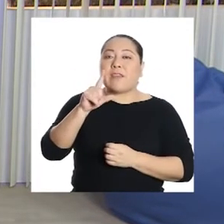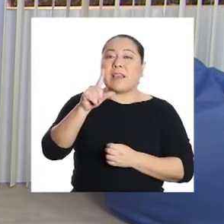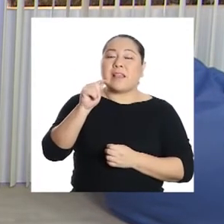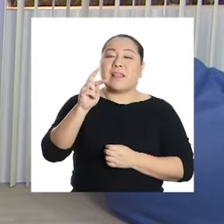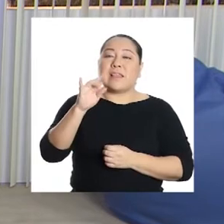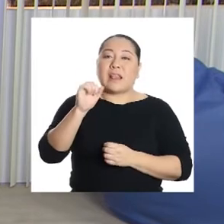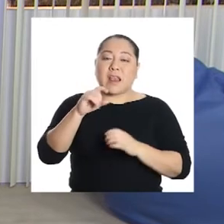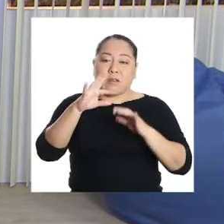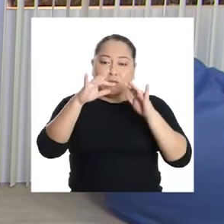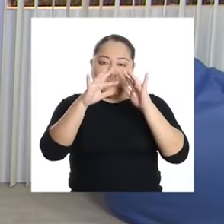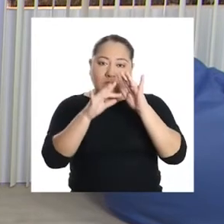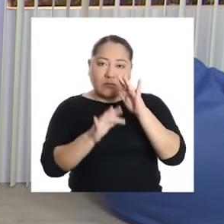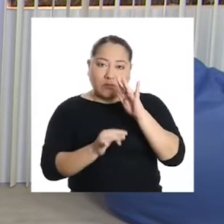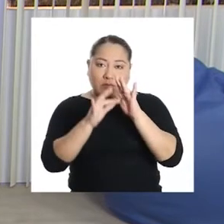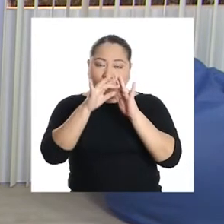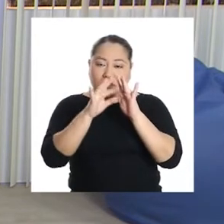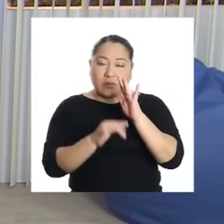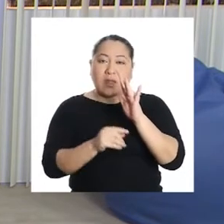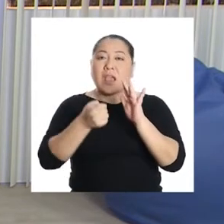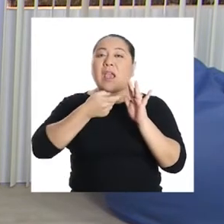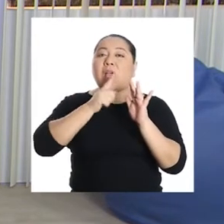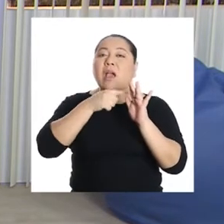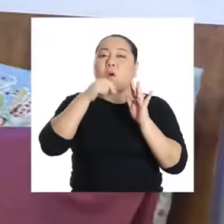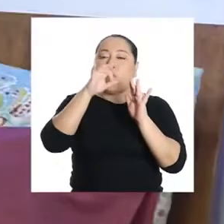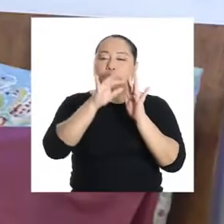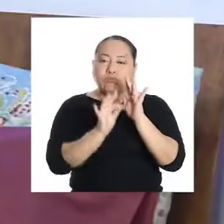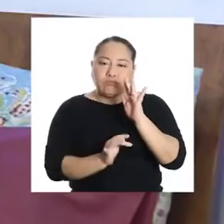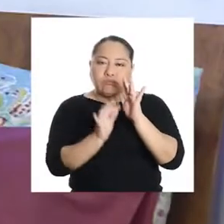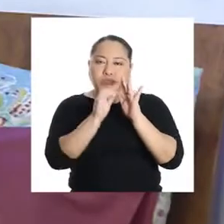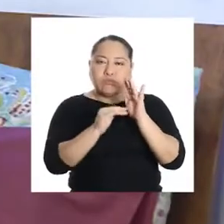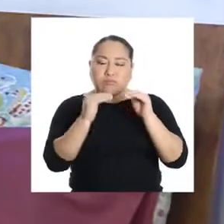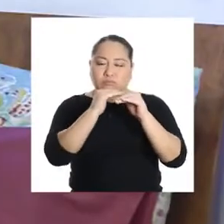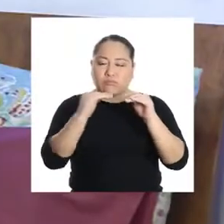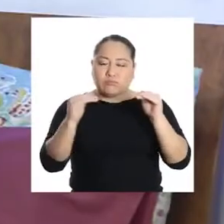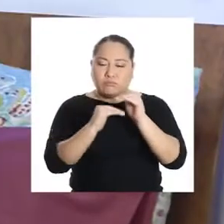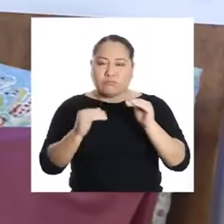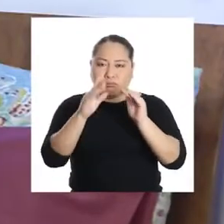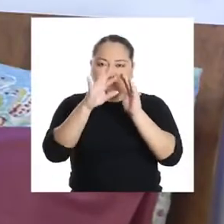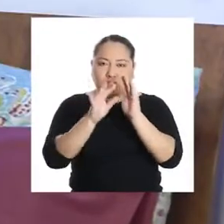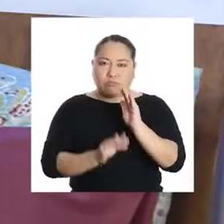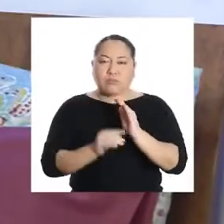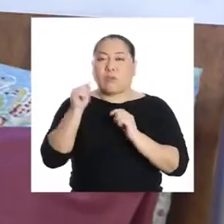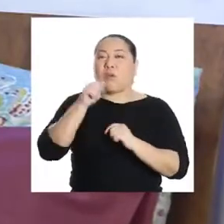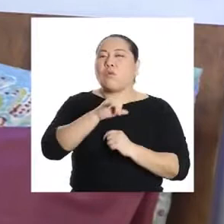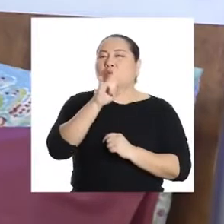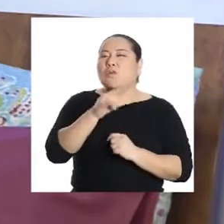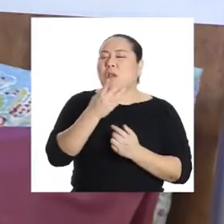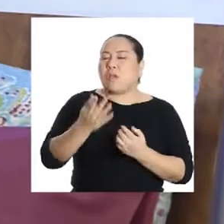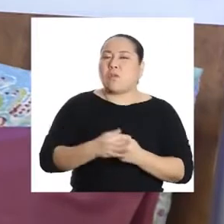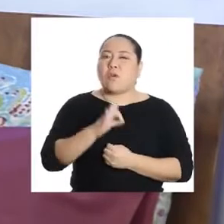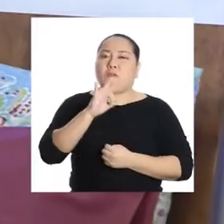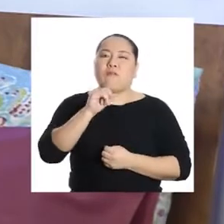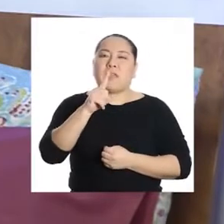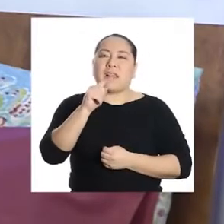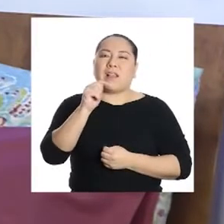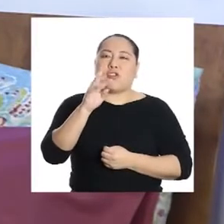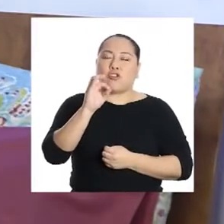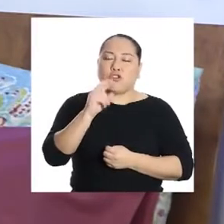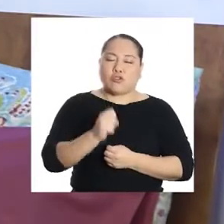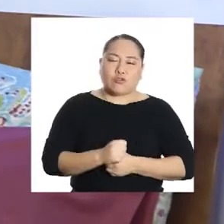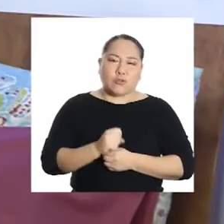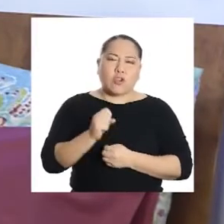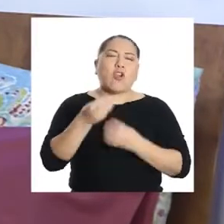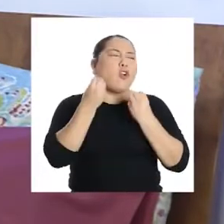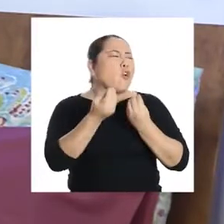el agua empleando filtradores. ¿Y cómo podemos hacer eso en casa? Por